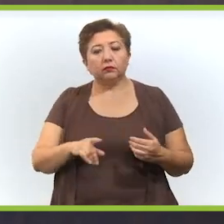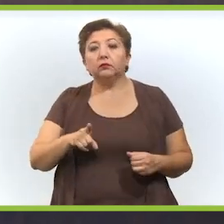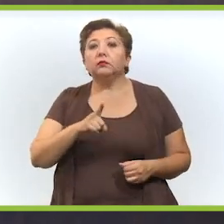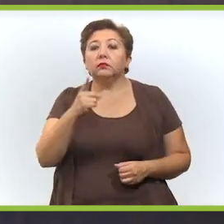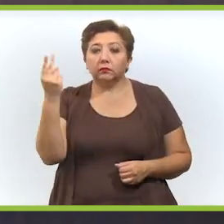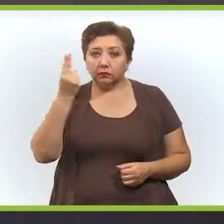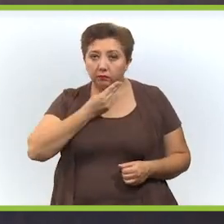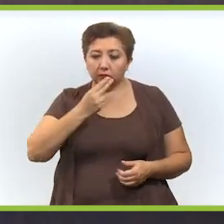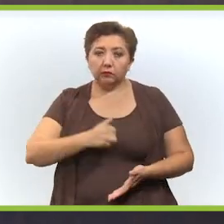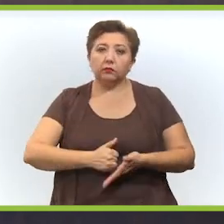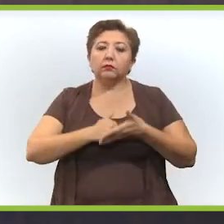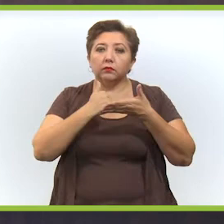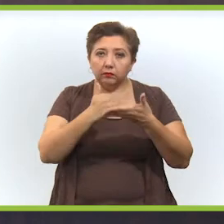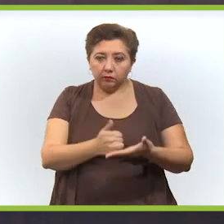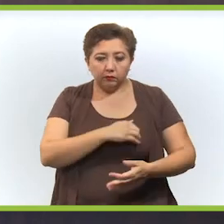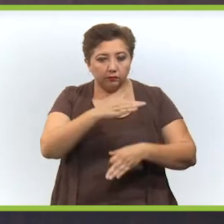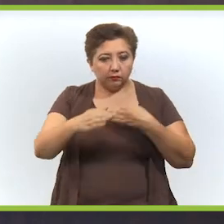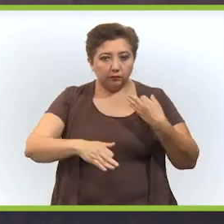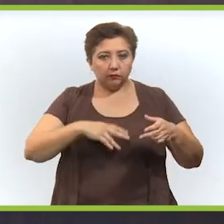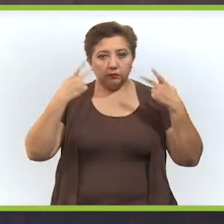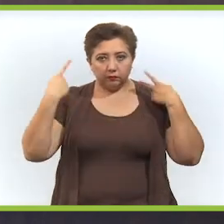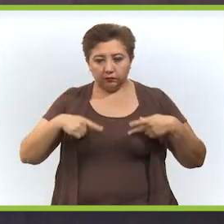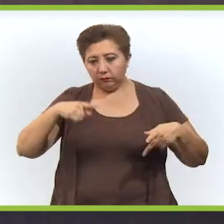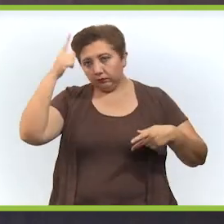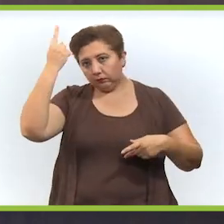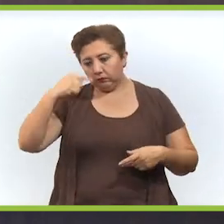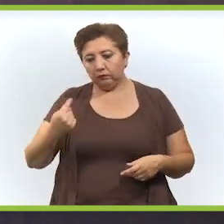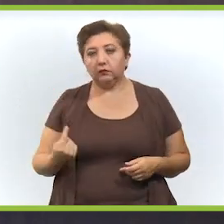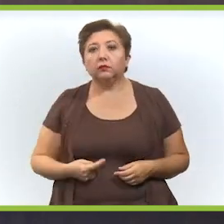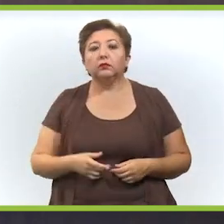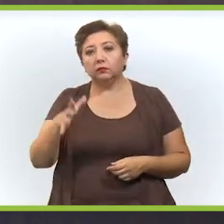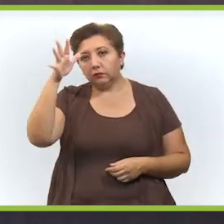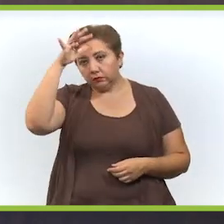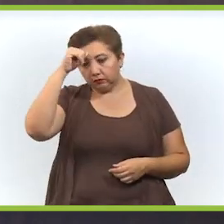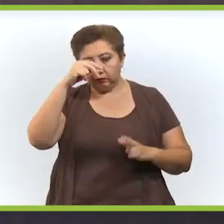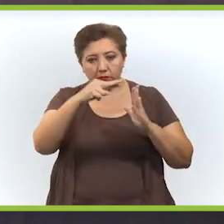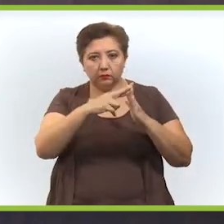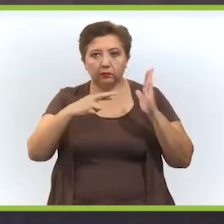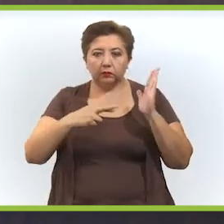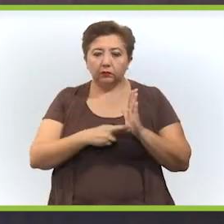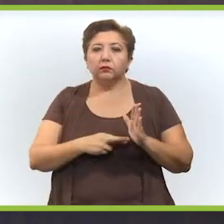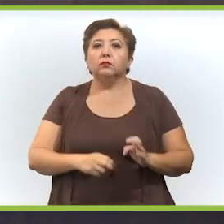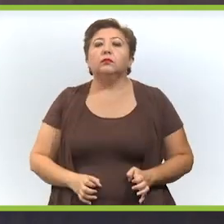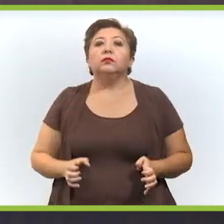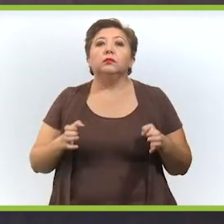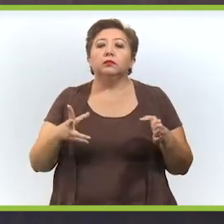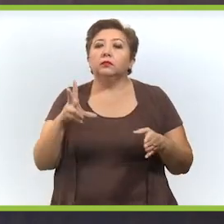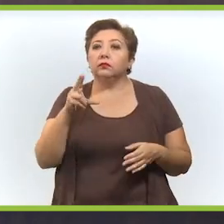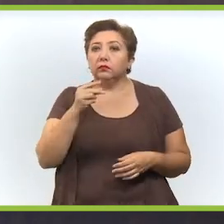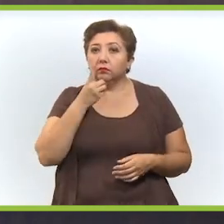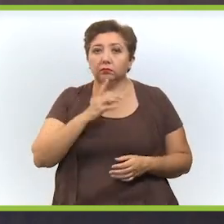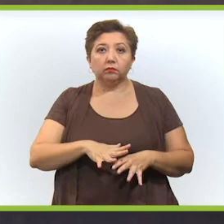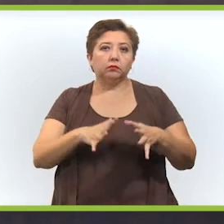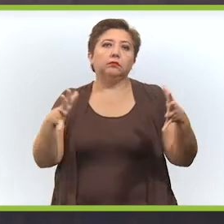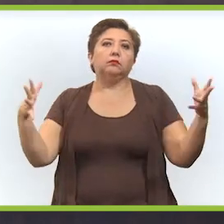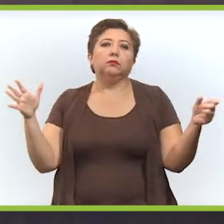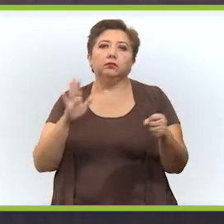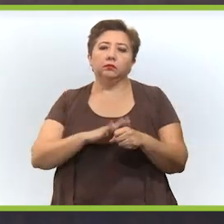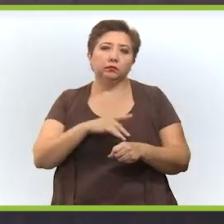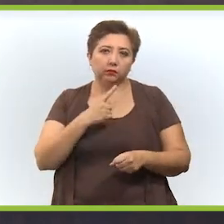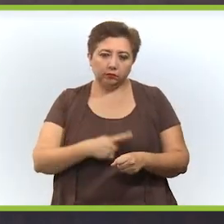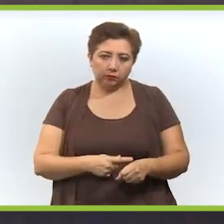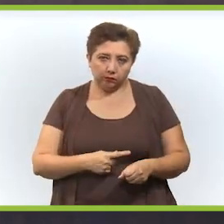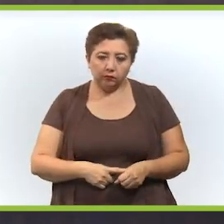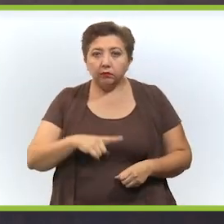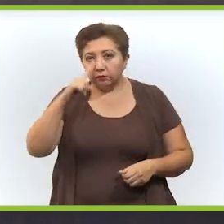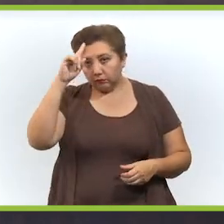comportarse de acuerdo a las reglas establecidas y para no desbordarnos en estas fechas de Navidad. Yo creo que si logramos pasar este mes de diciembre,